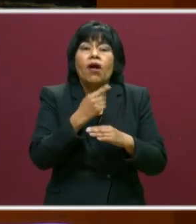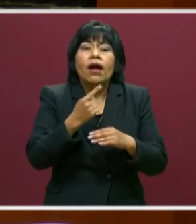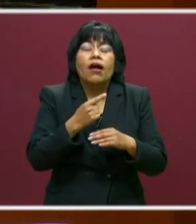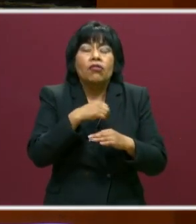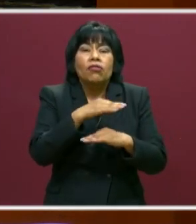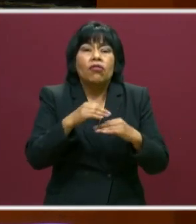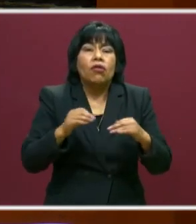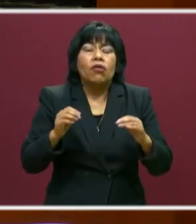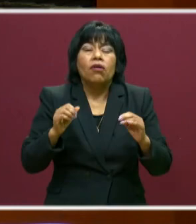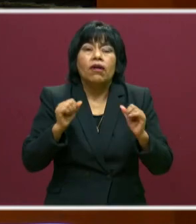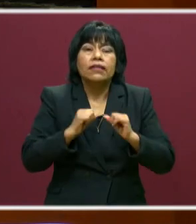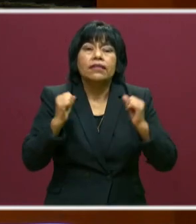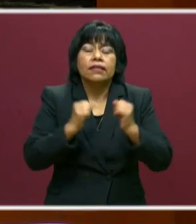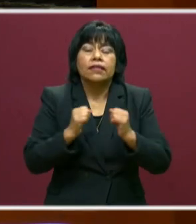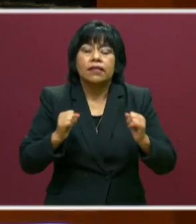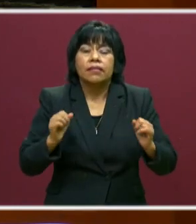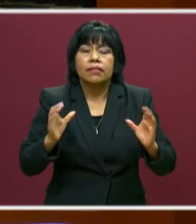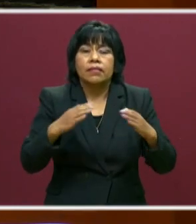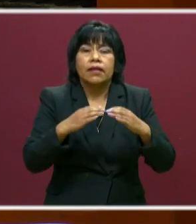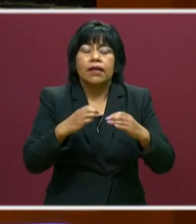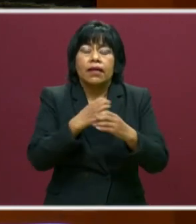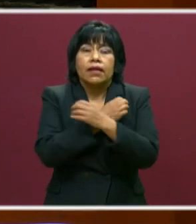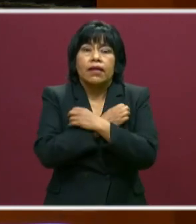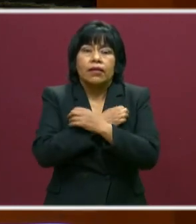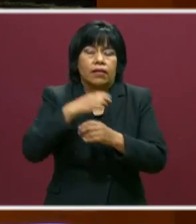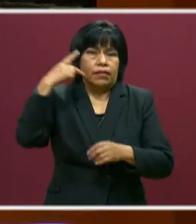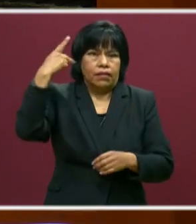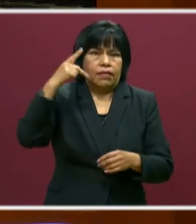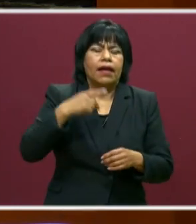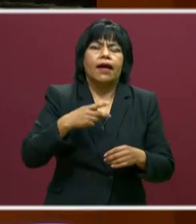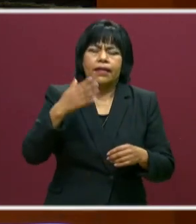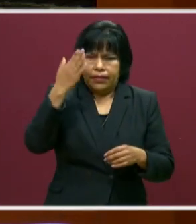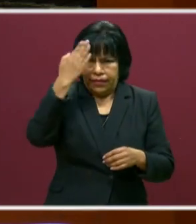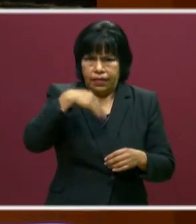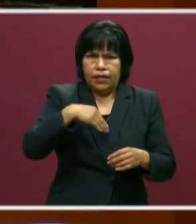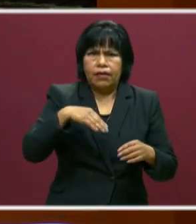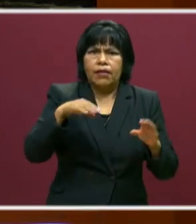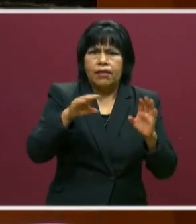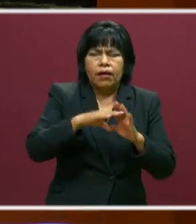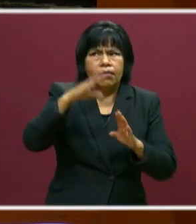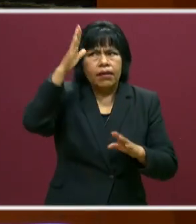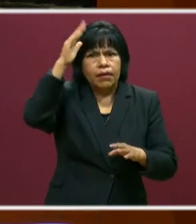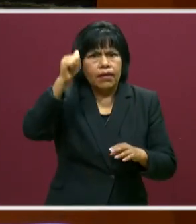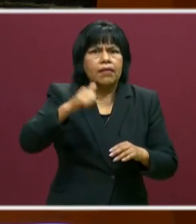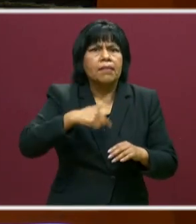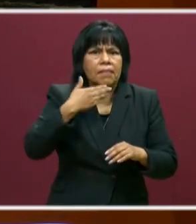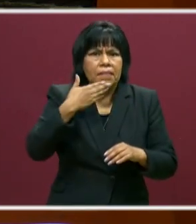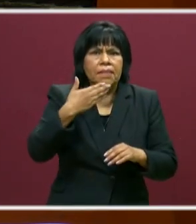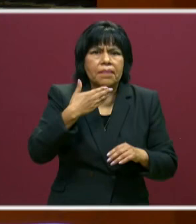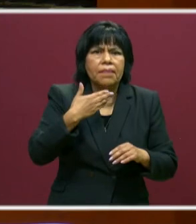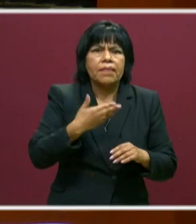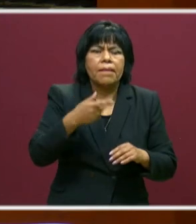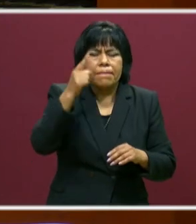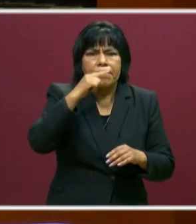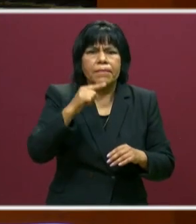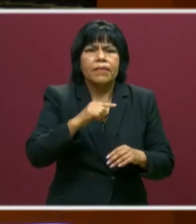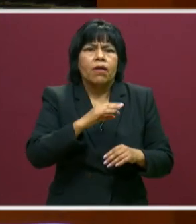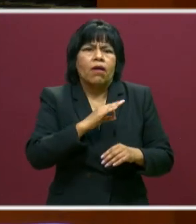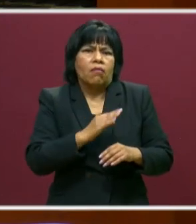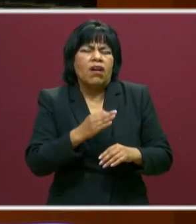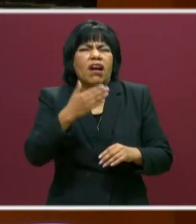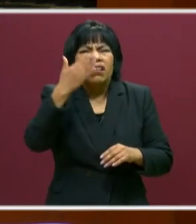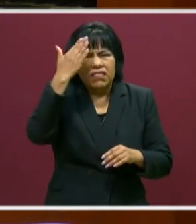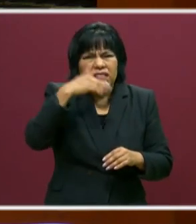todo el sistema educativo en Puebla tenga una herramienta práctica, conceptualmente muy bien fundamentada, para